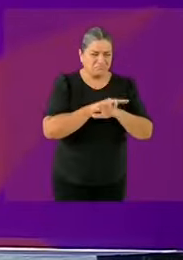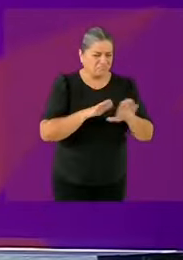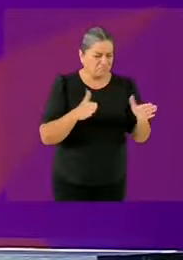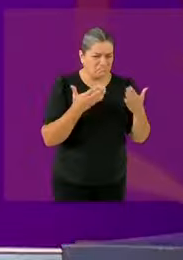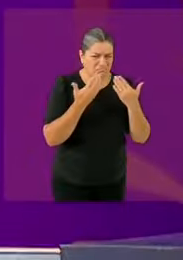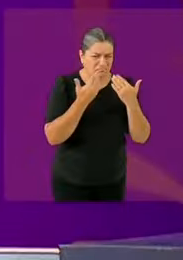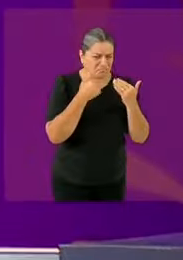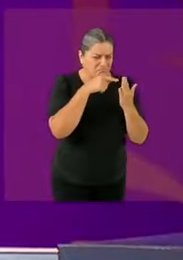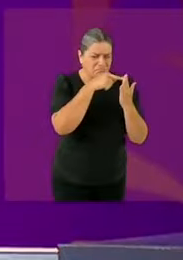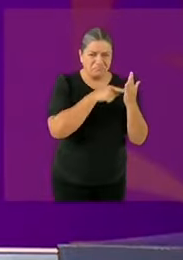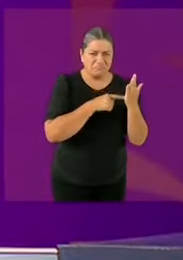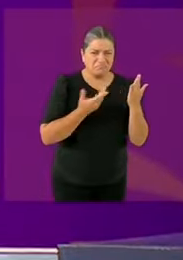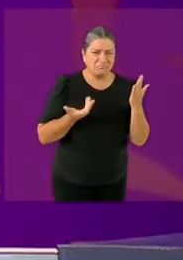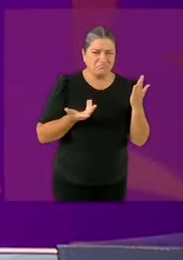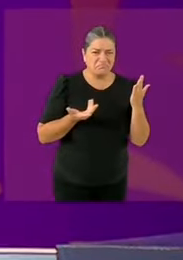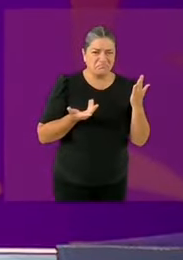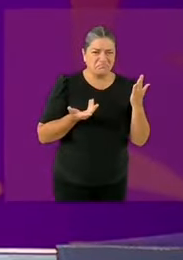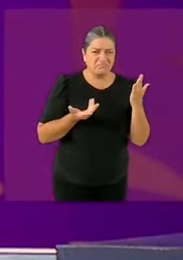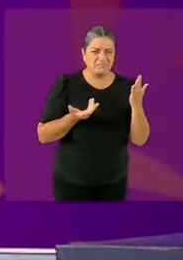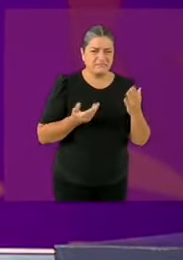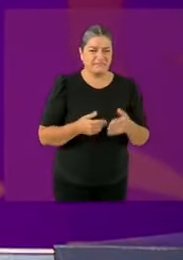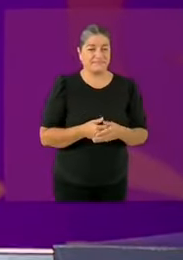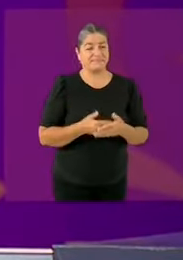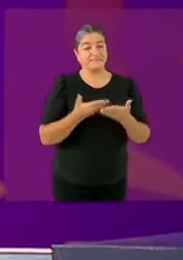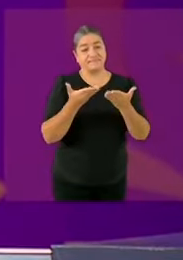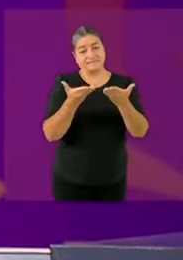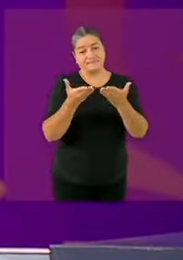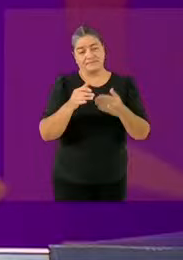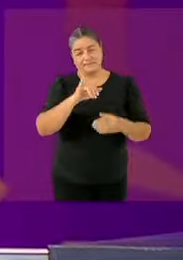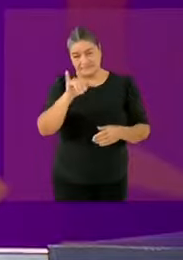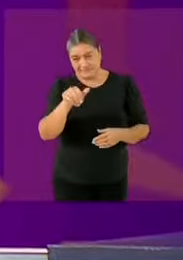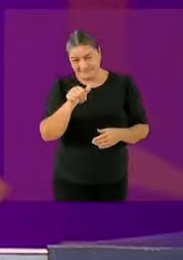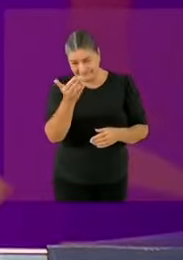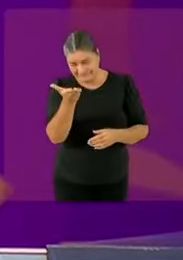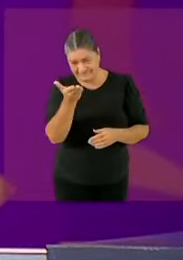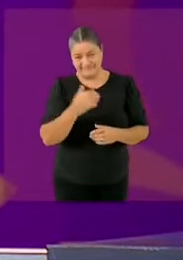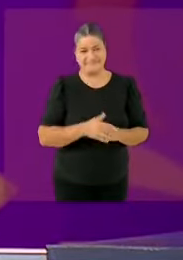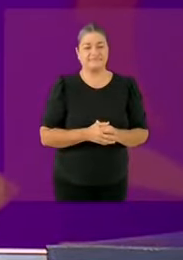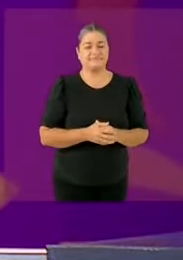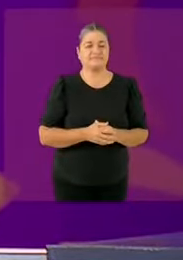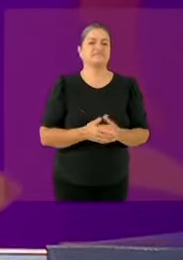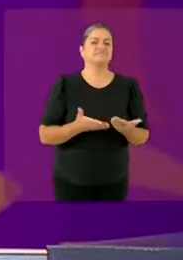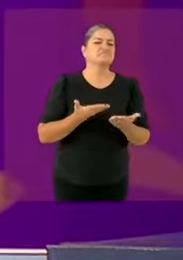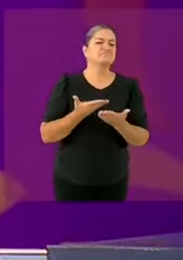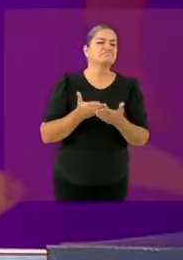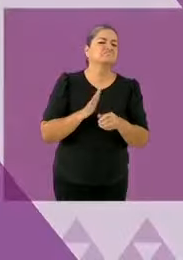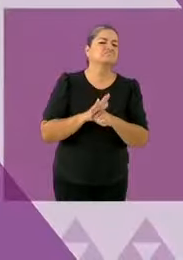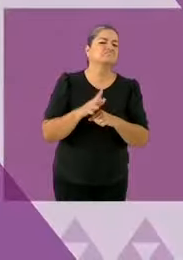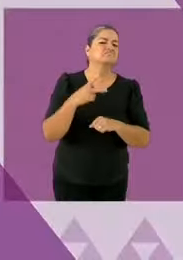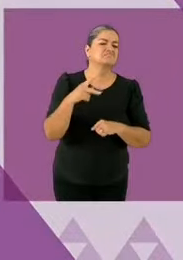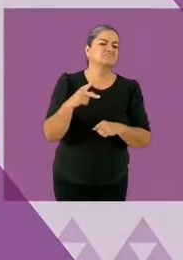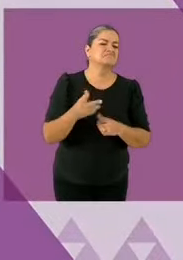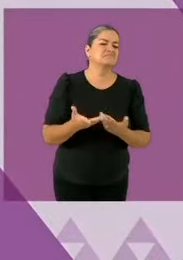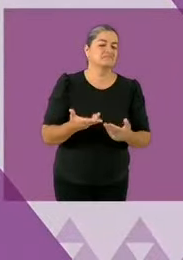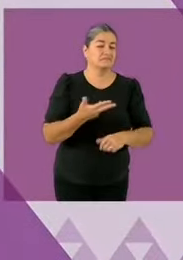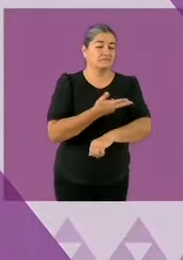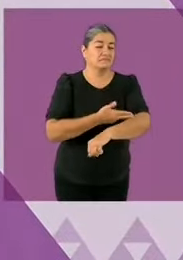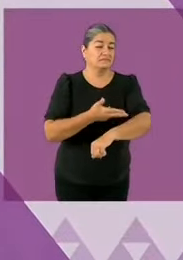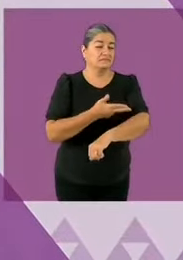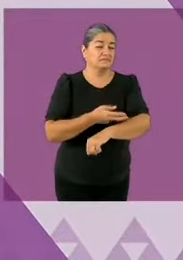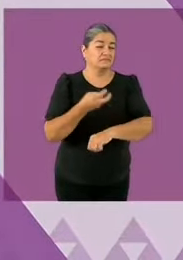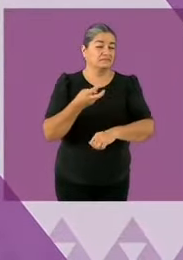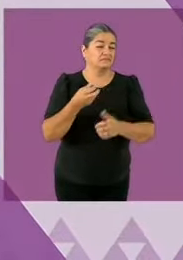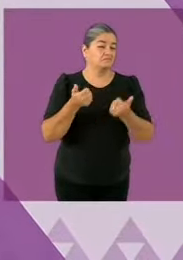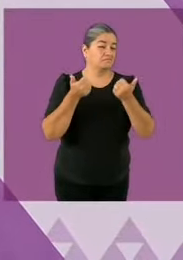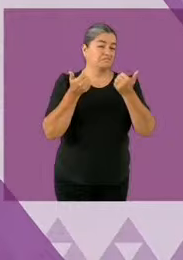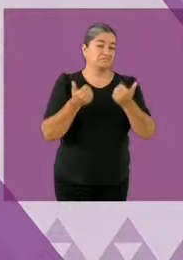hay que reducir los trámites, hay que implementar una mesa de coordinación con municipios y estados, con autoridades locales para tener